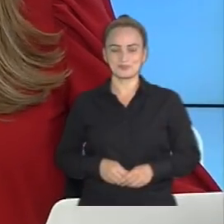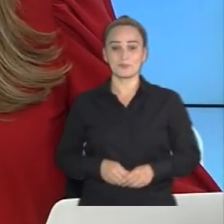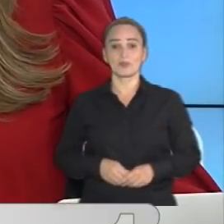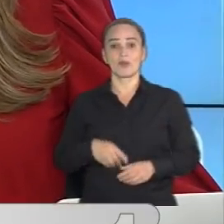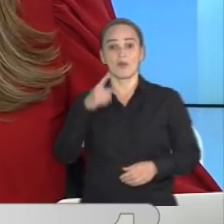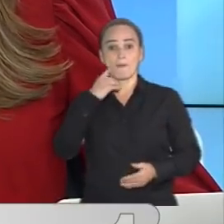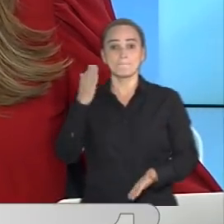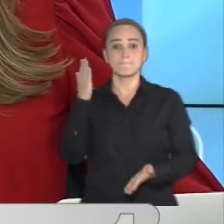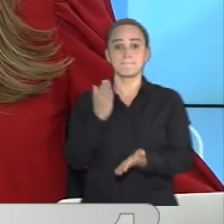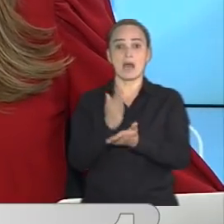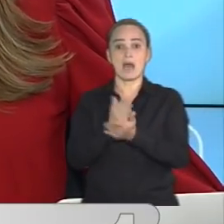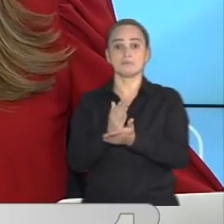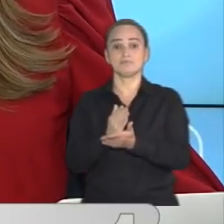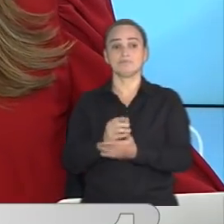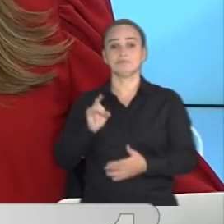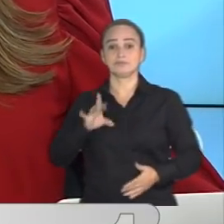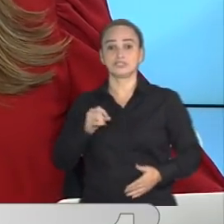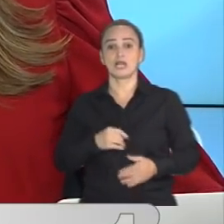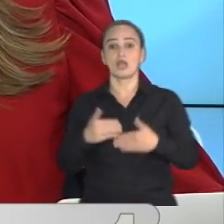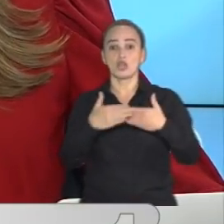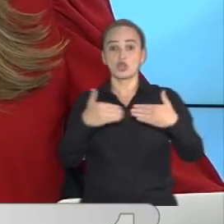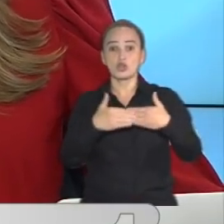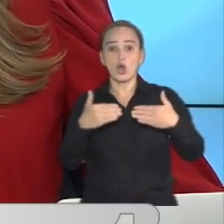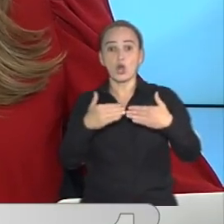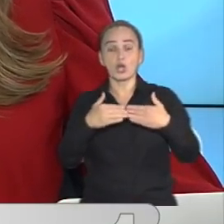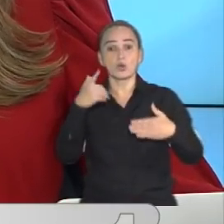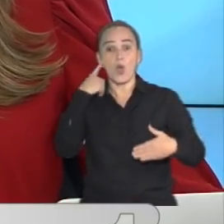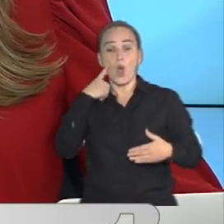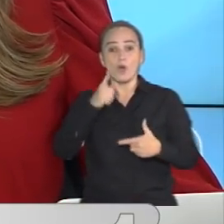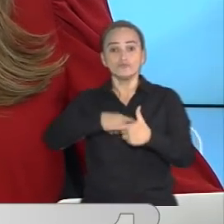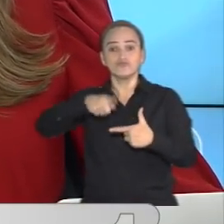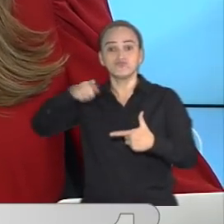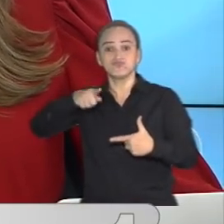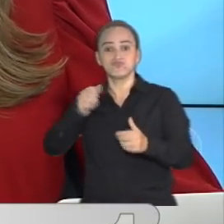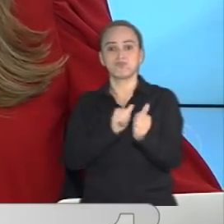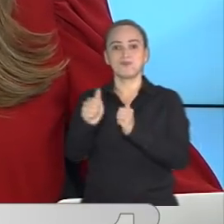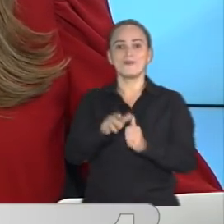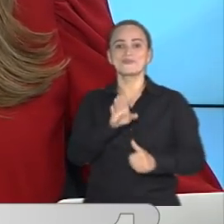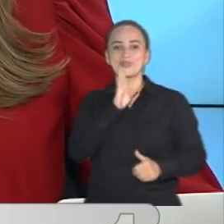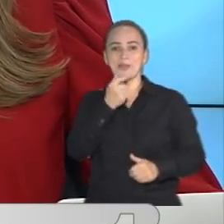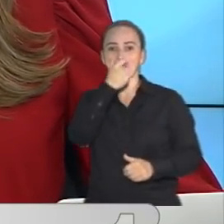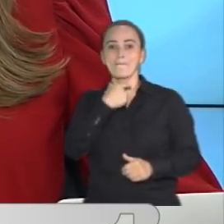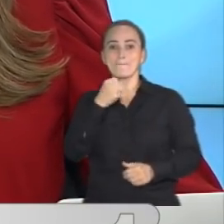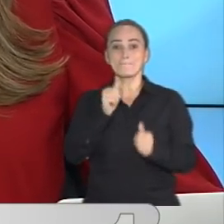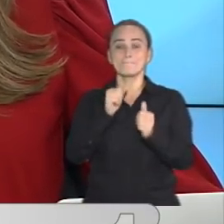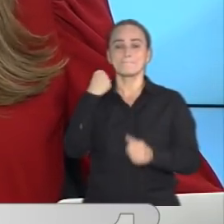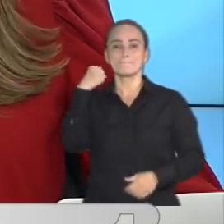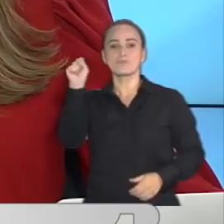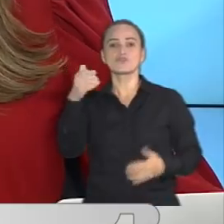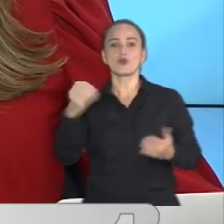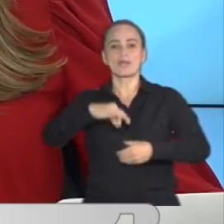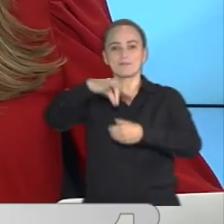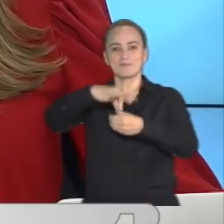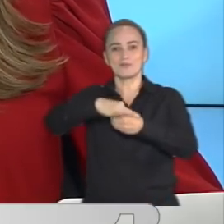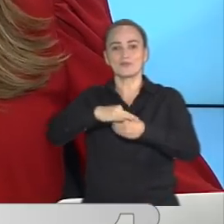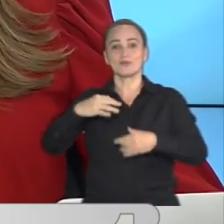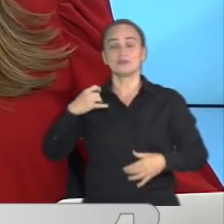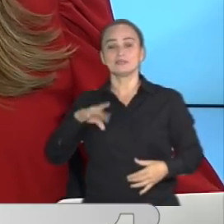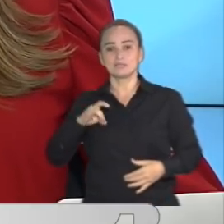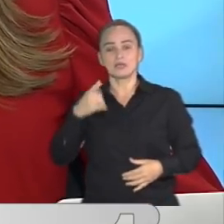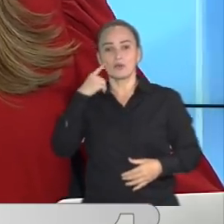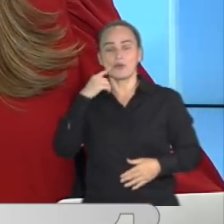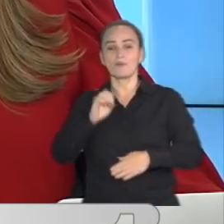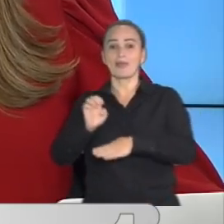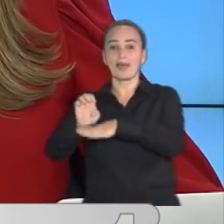Cae la bolsa de Santiago y el dólar tocó un récord histórico tras la victoria de Gabriel Boric en las elecciones en Chile. La Agencia